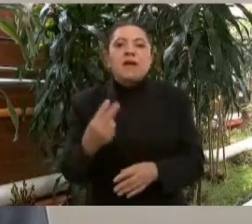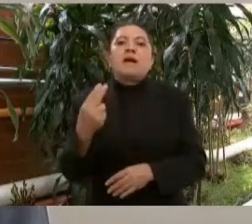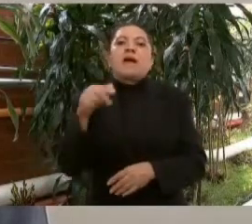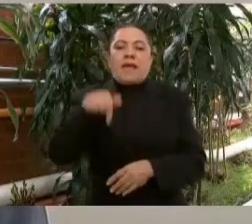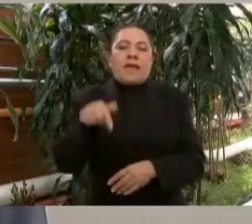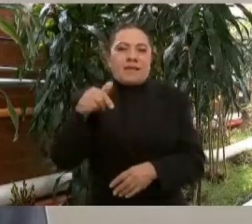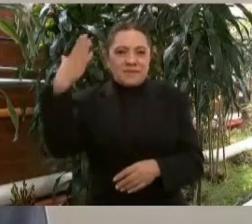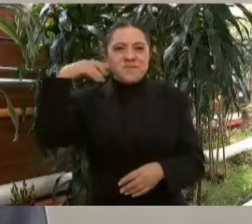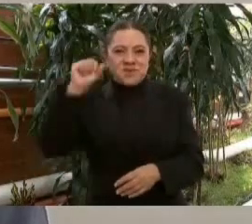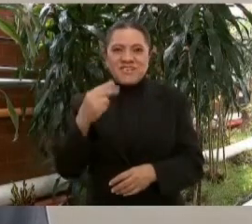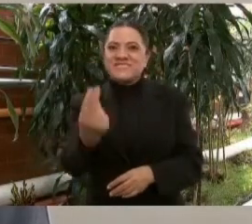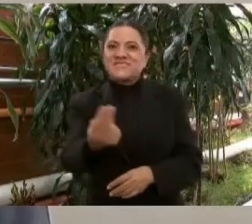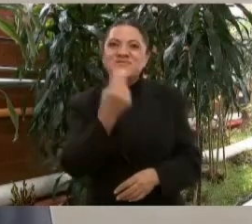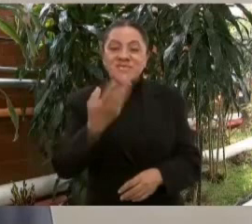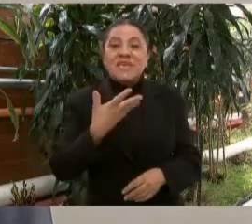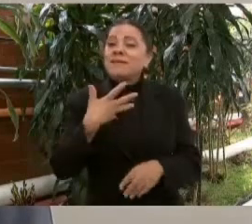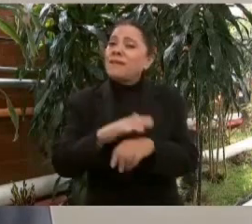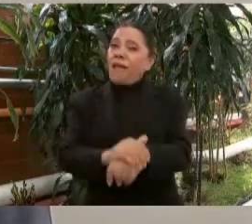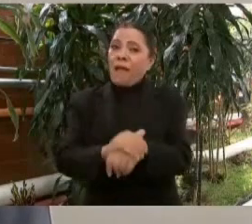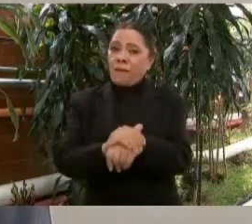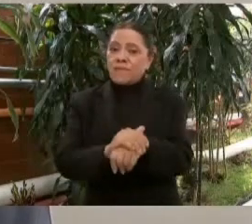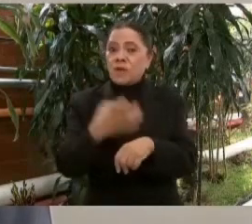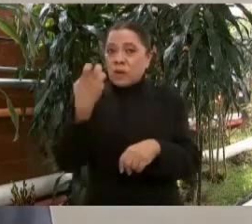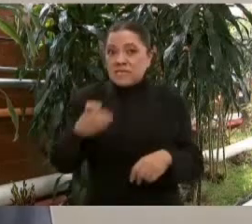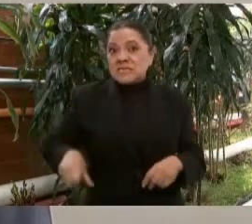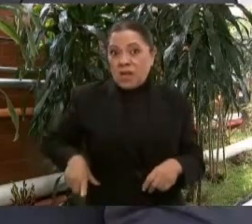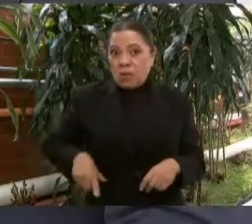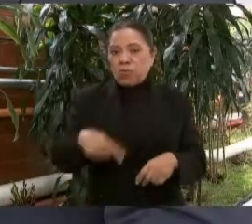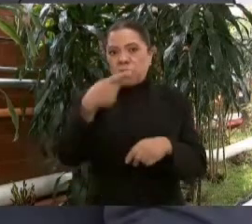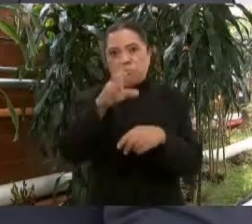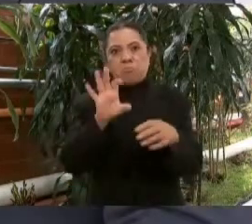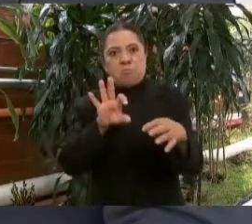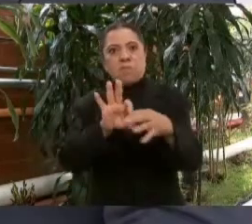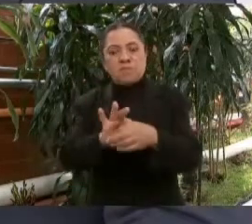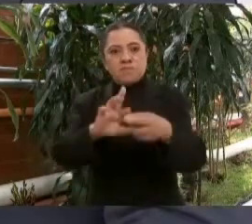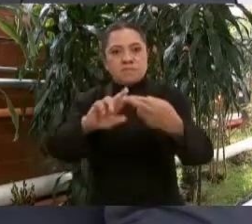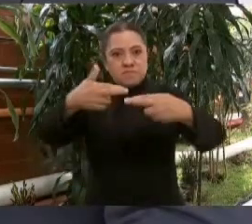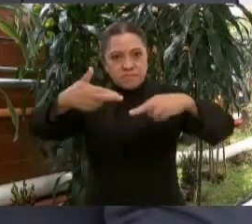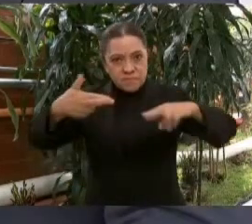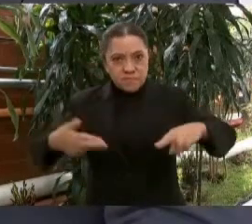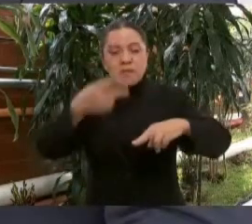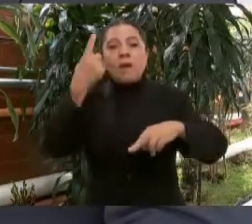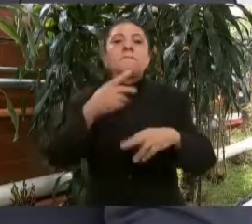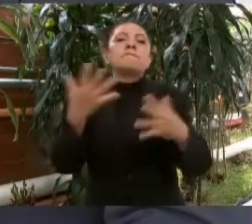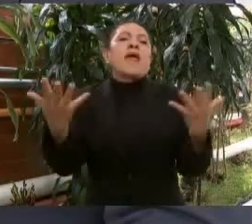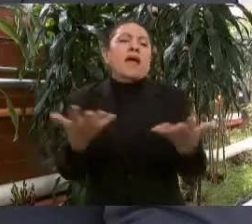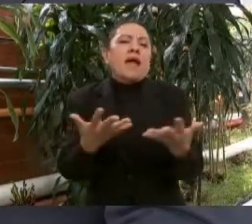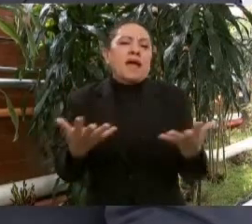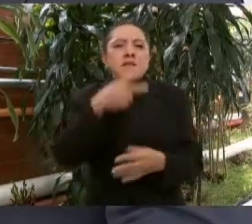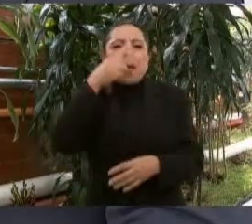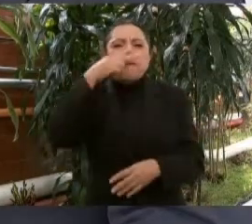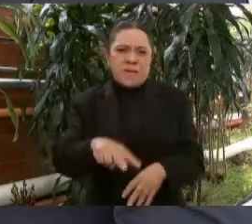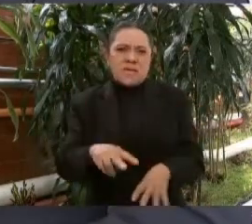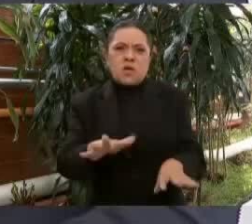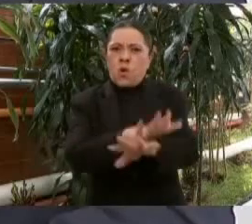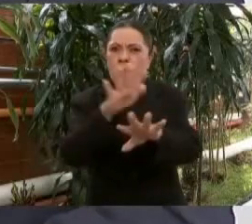y este Gobierno es su aliado para alcanzar un México de cambios y de transformación.